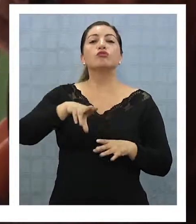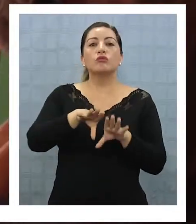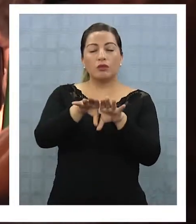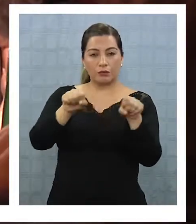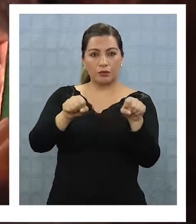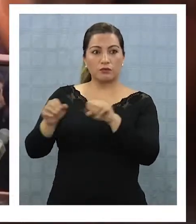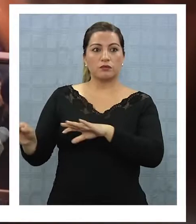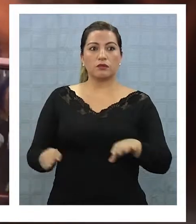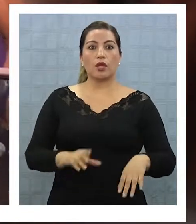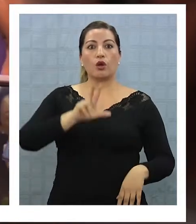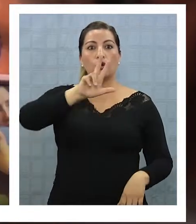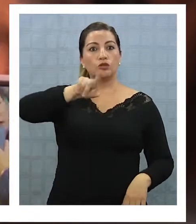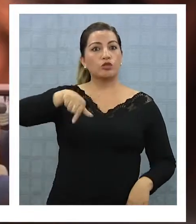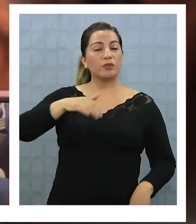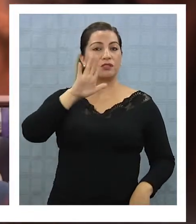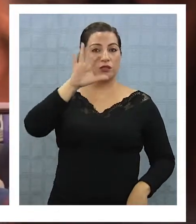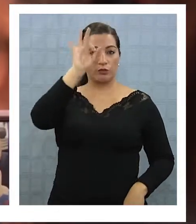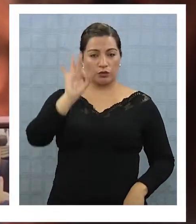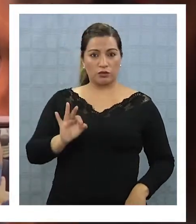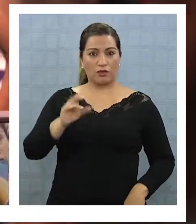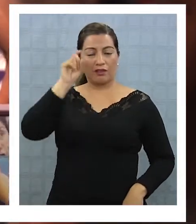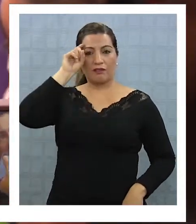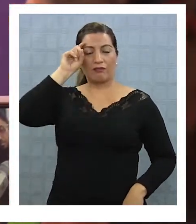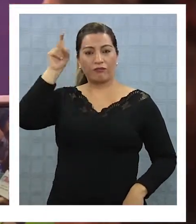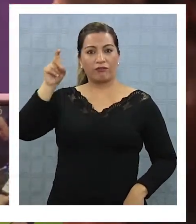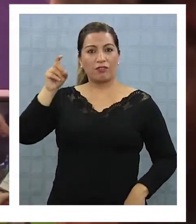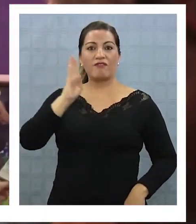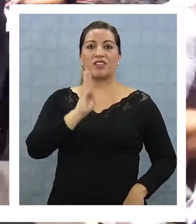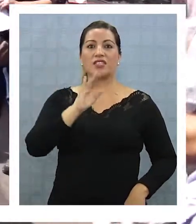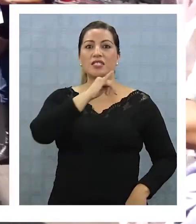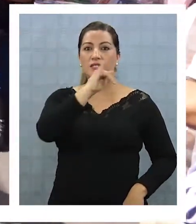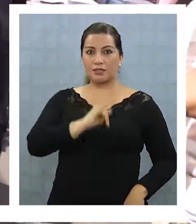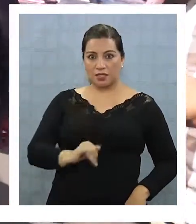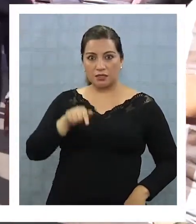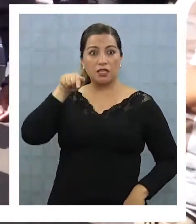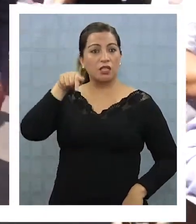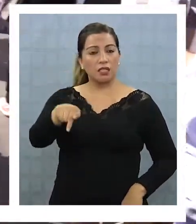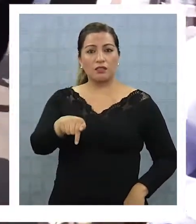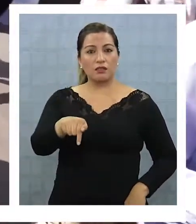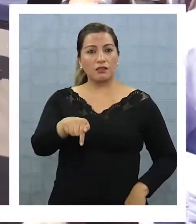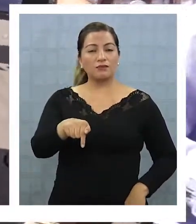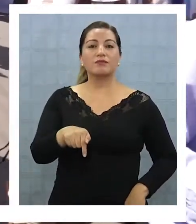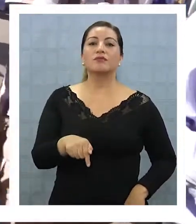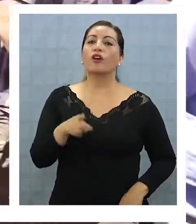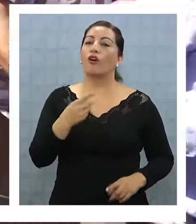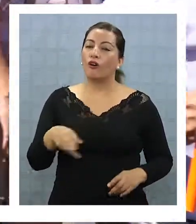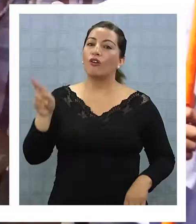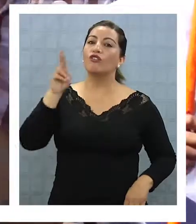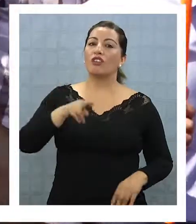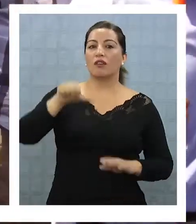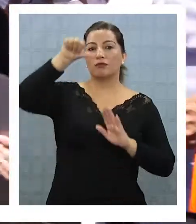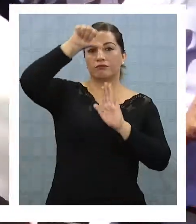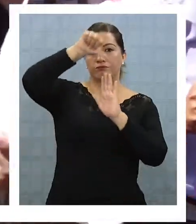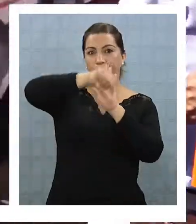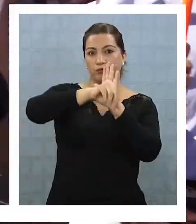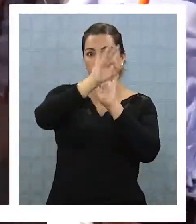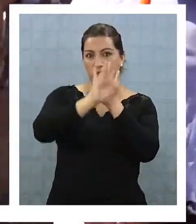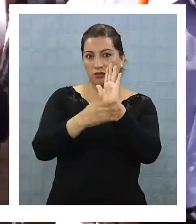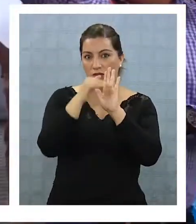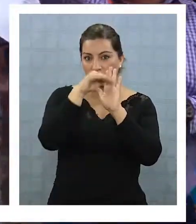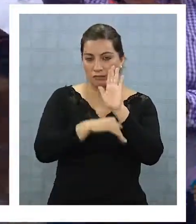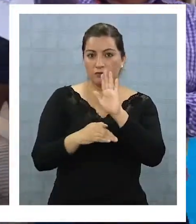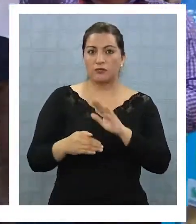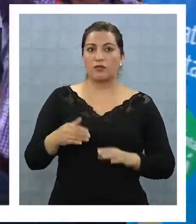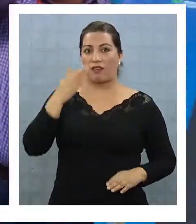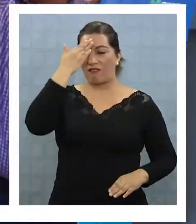Y con un 8,5% de las preferencias está Beatriz Sánchez, quien en esta medición vuelve a bajar. Parte de los miembros del